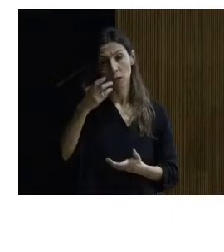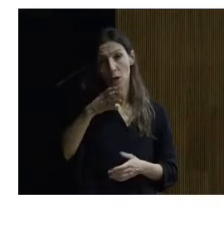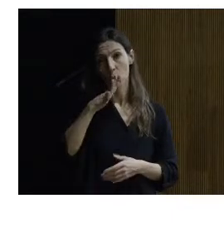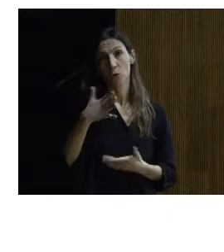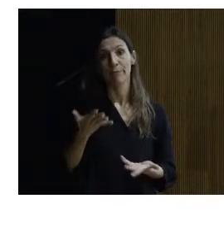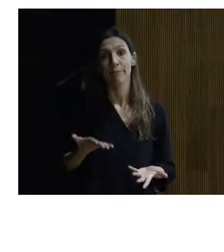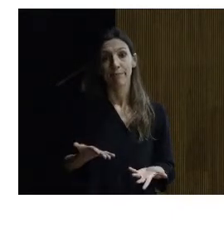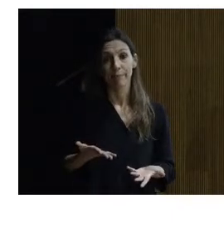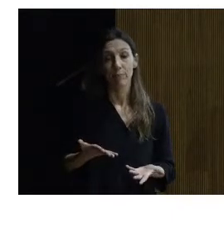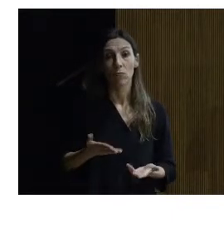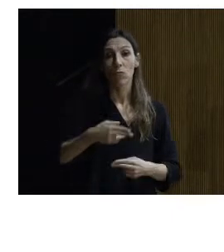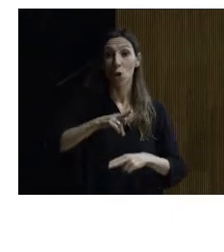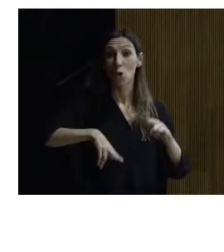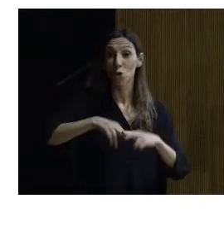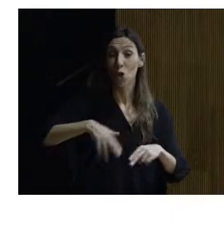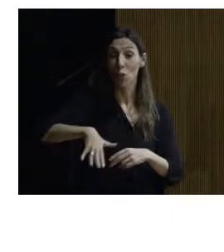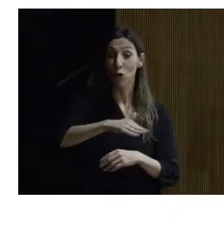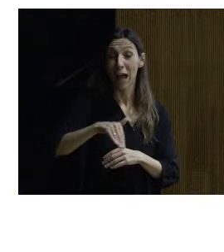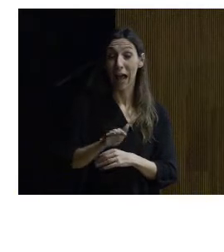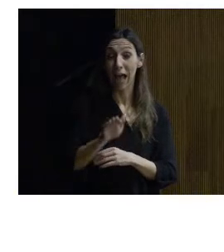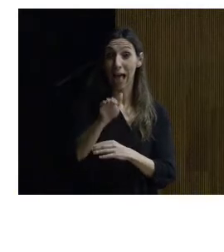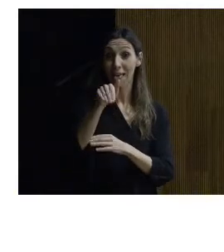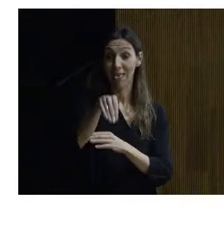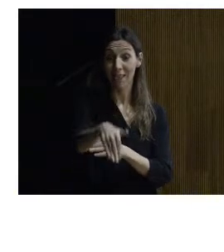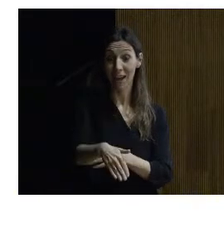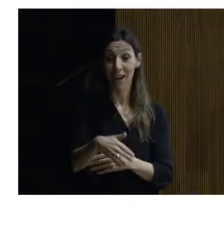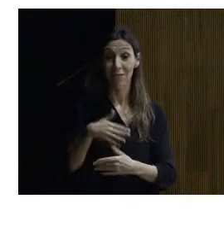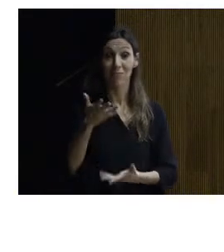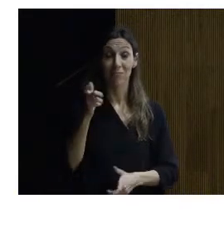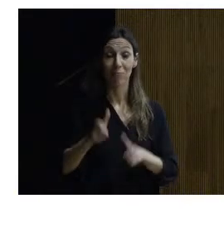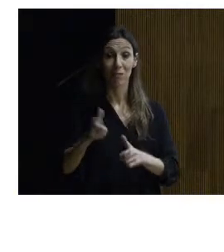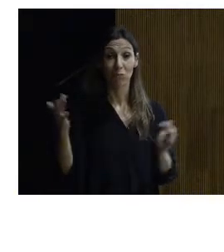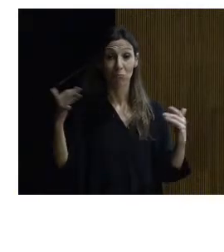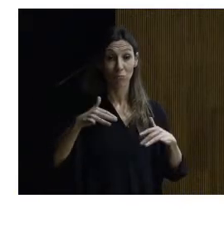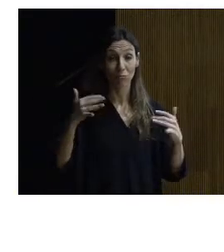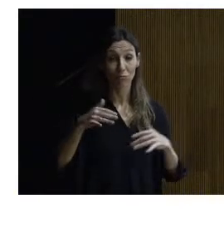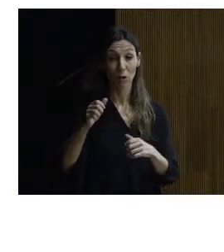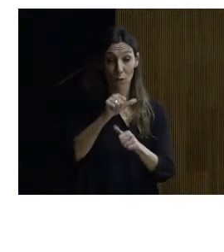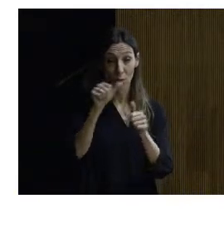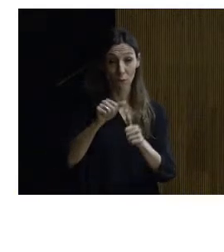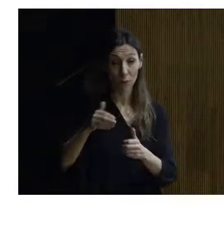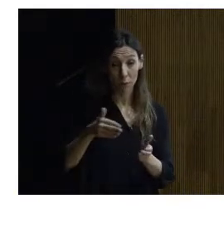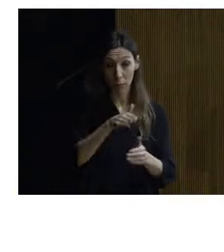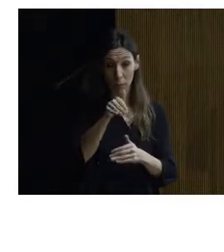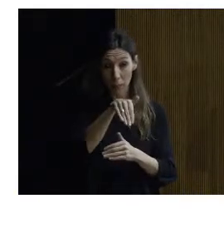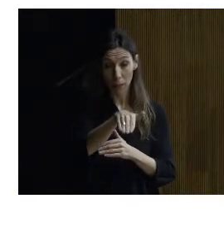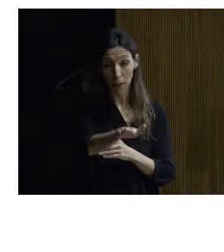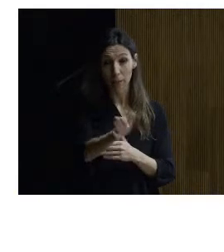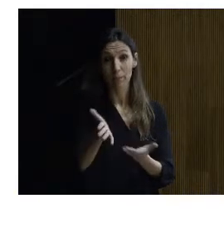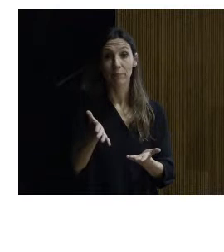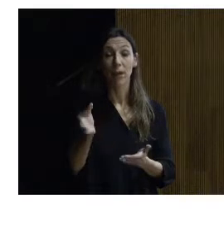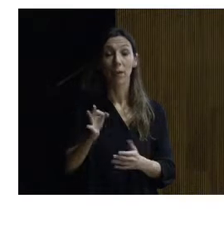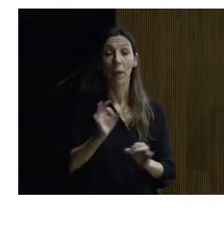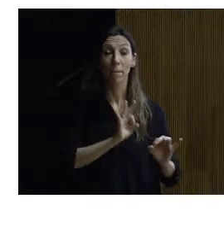al estar construido en una ladera pues todo ese flujo de visitantes la forma de canalizarlo etcétera pues se pretende ordenarla de forma que bueno pues que se